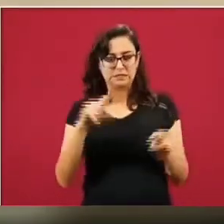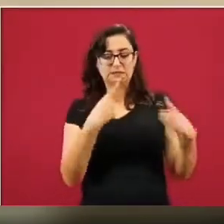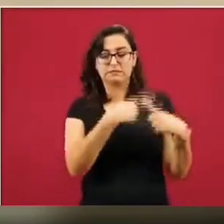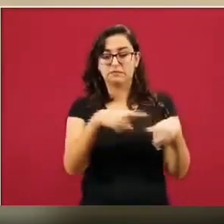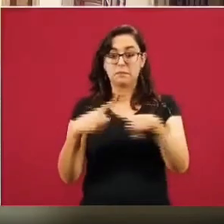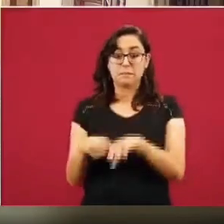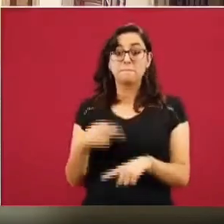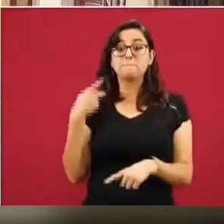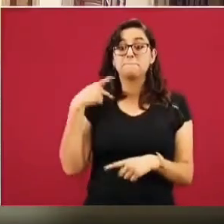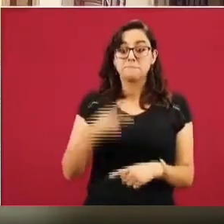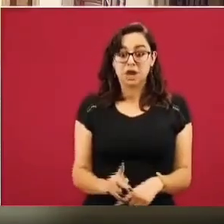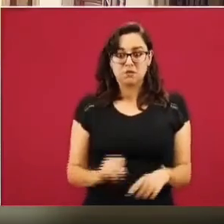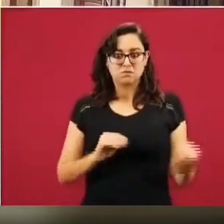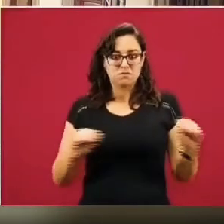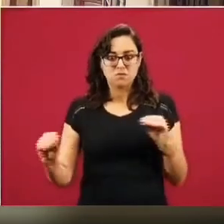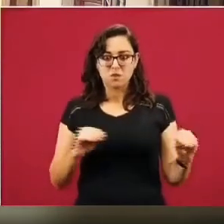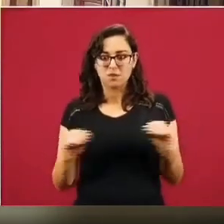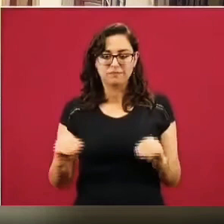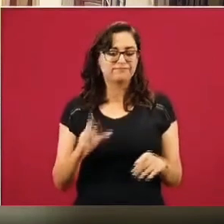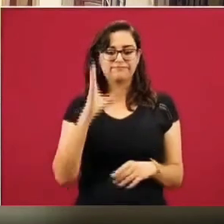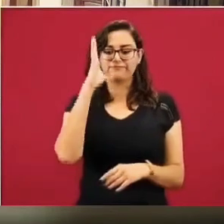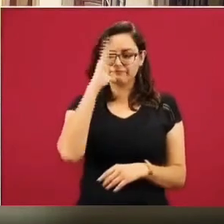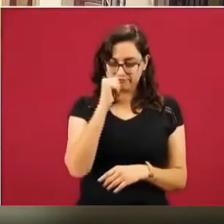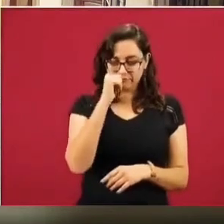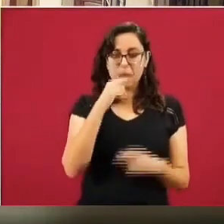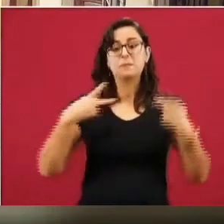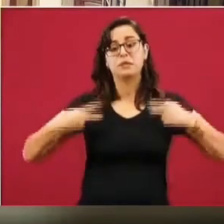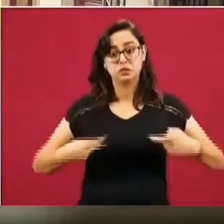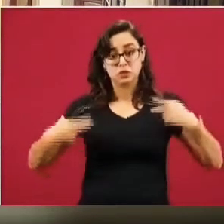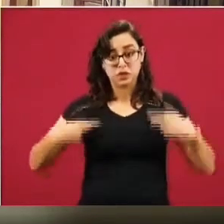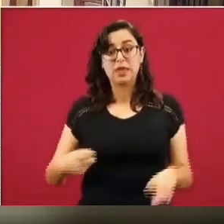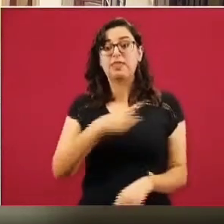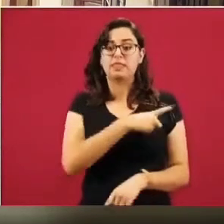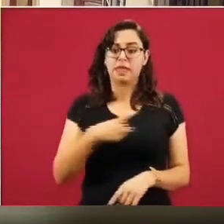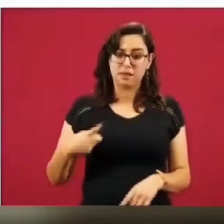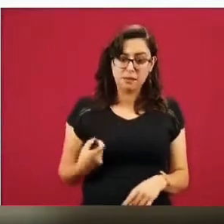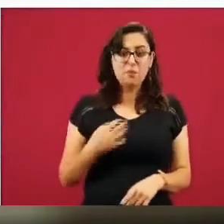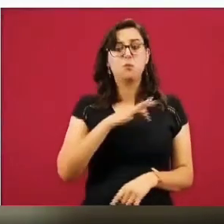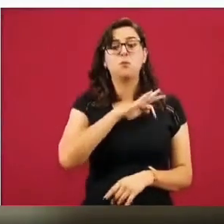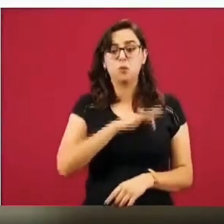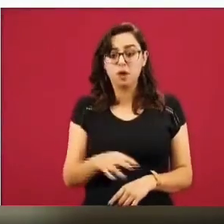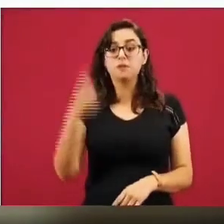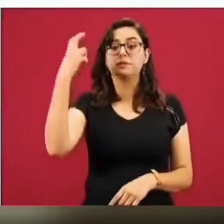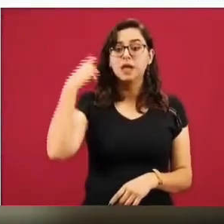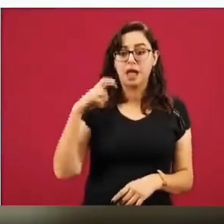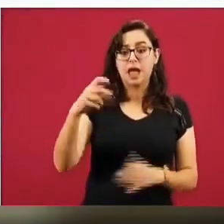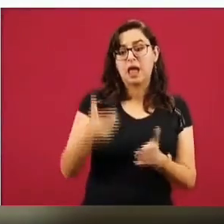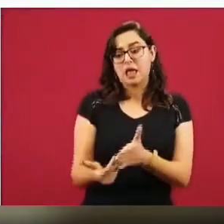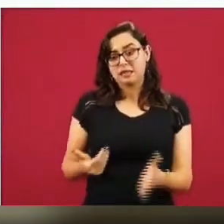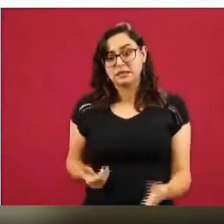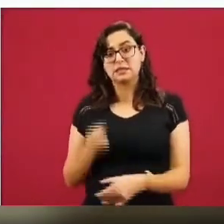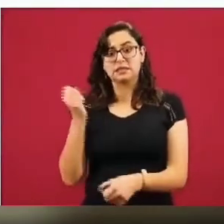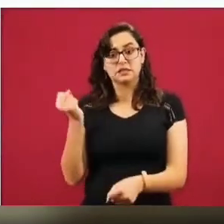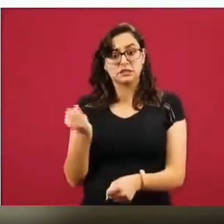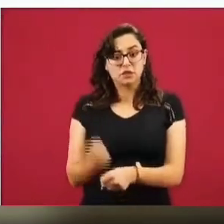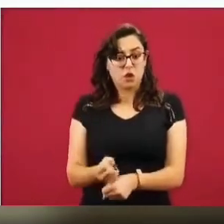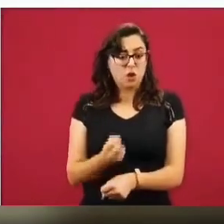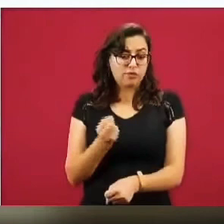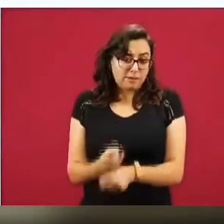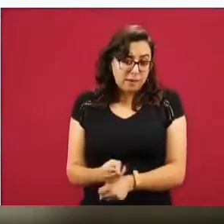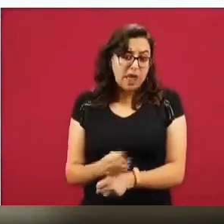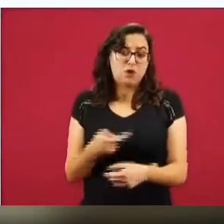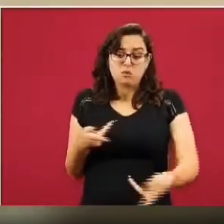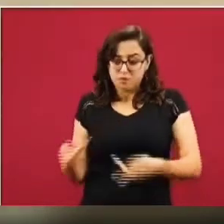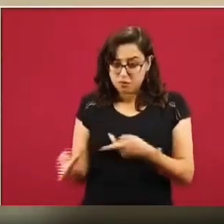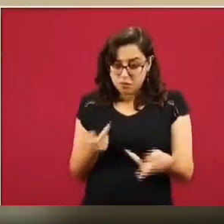que está saliendo de viaje, que tiene necesidad de viajar y lo puede hacer con oportunidad y lo puede planear y por eso turiste está trabajando. La